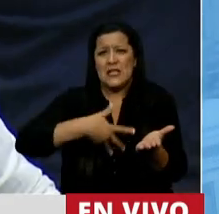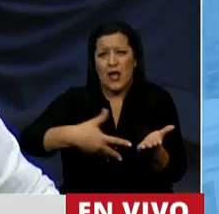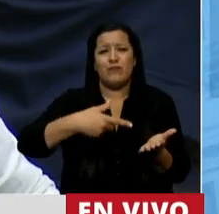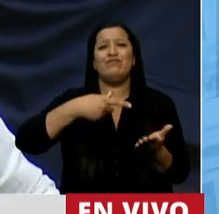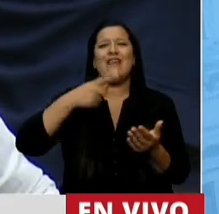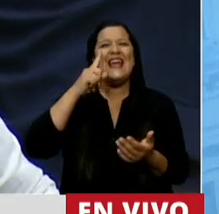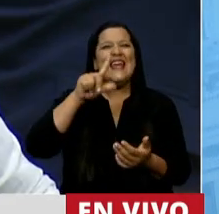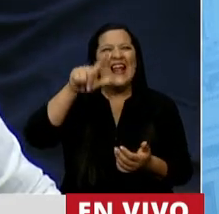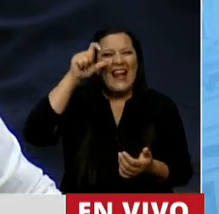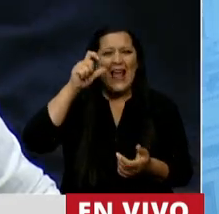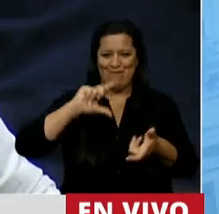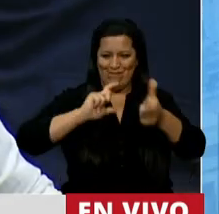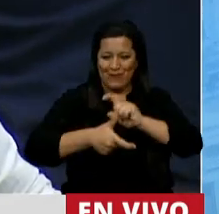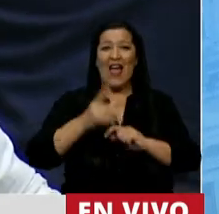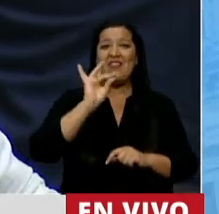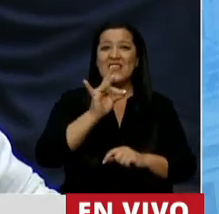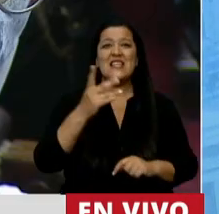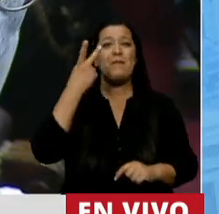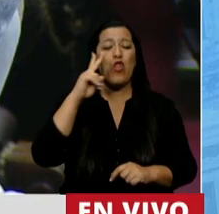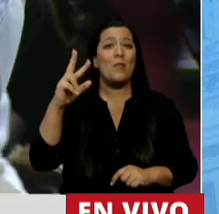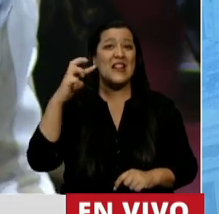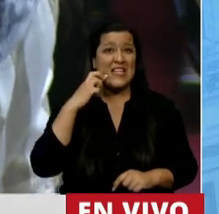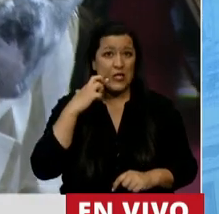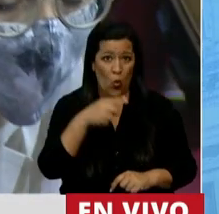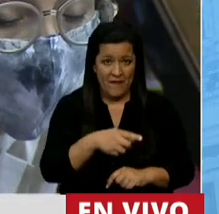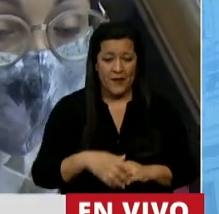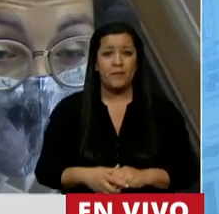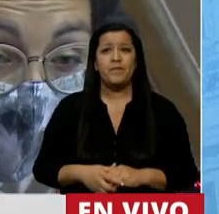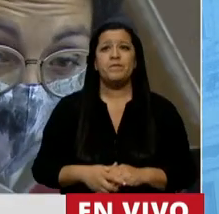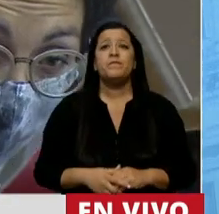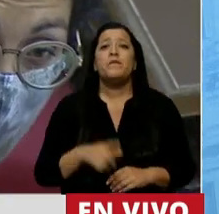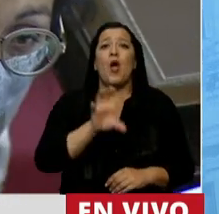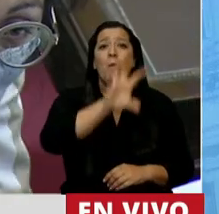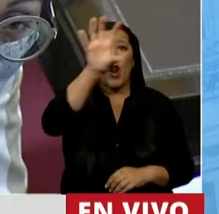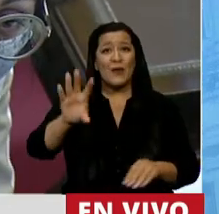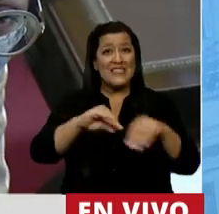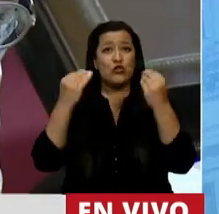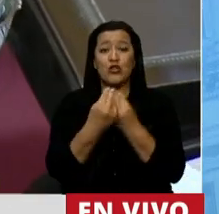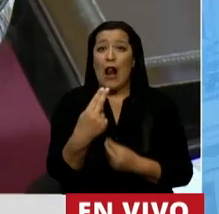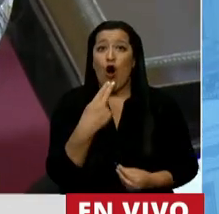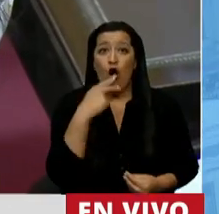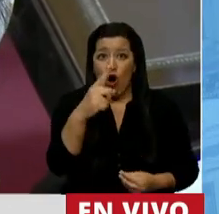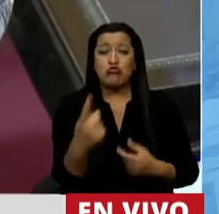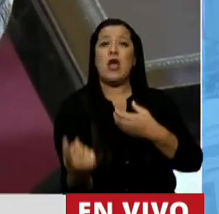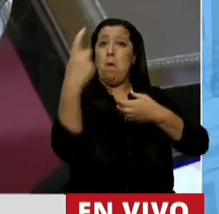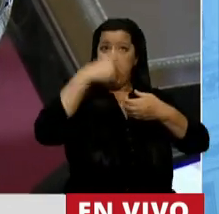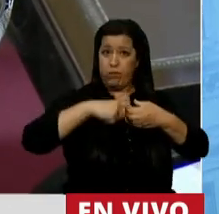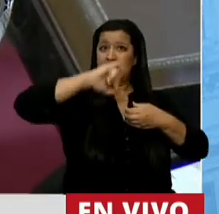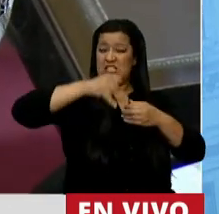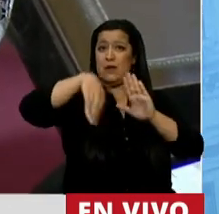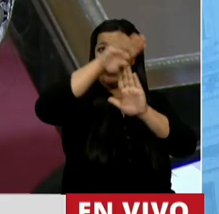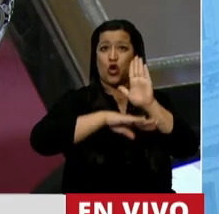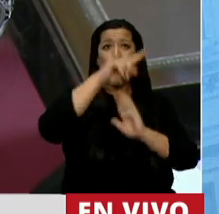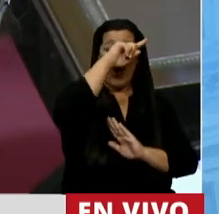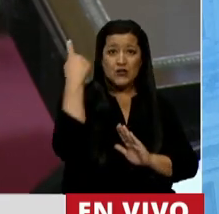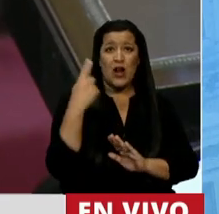el protocolo ILE, que fue actualizado en diciembre del 2019. 11 provincias adhirieron al protocolo nacional, 8